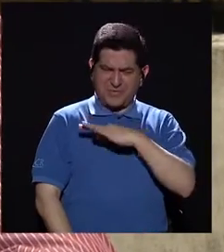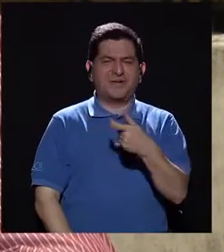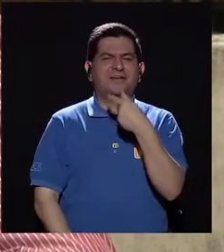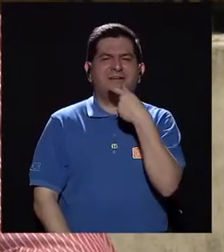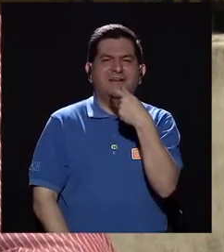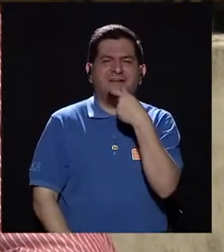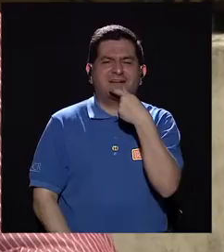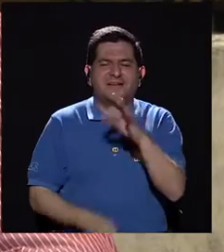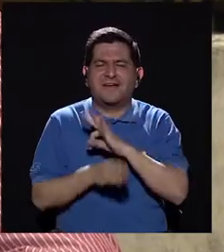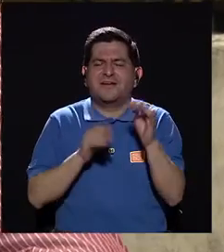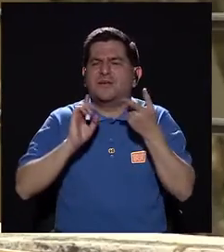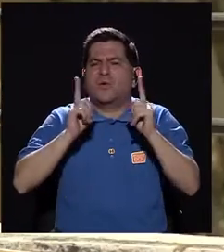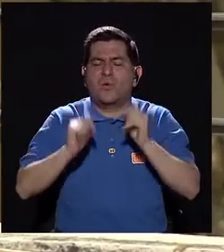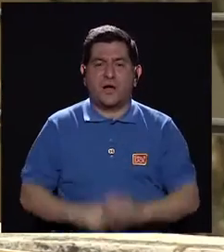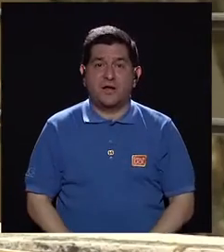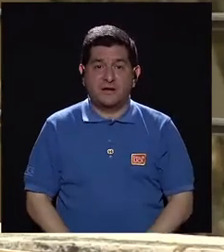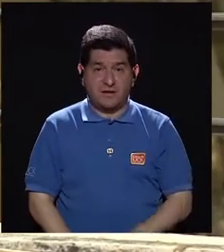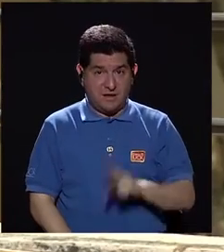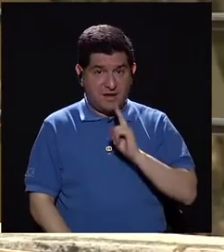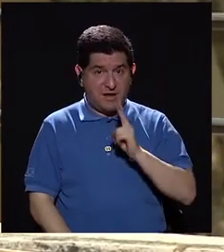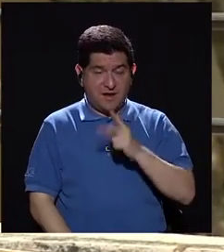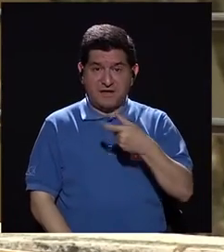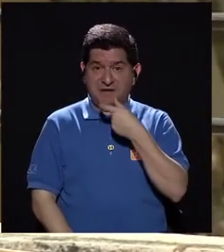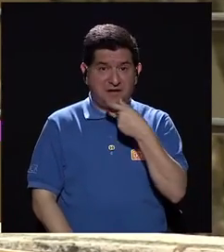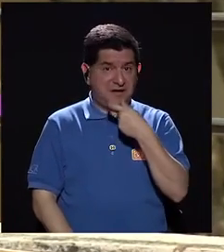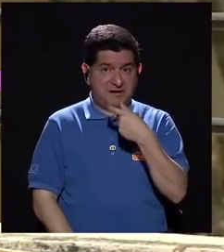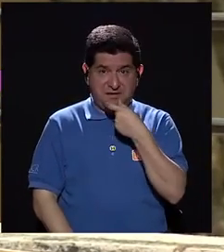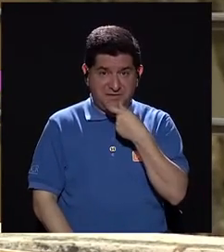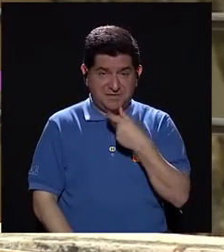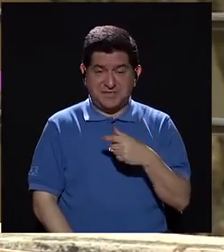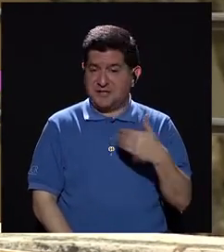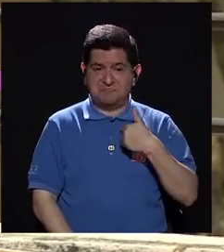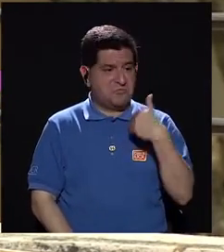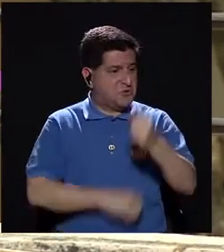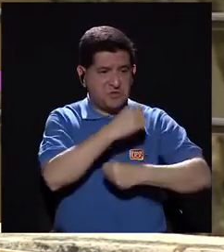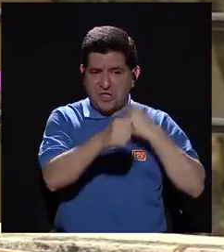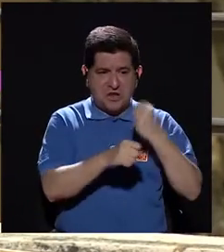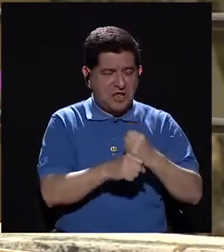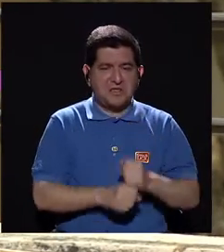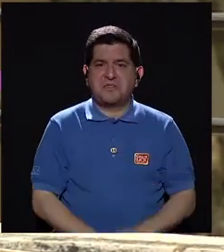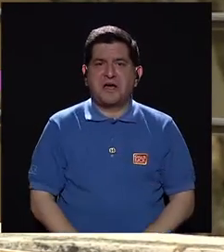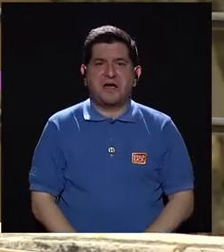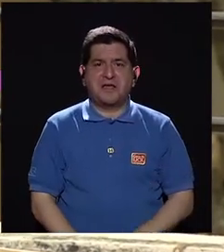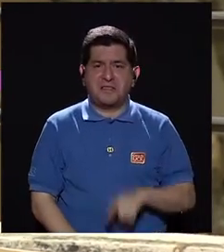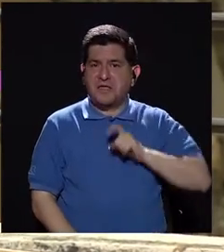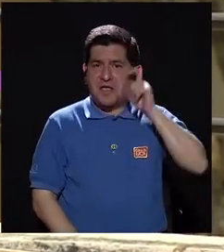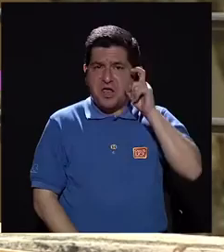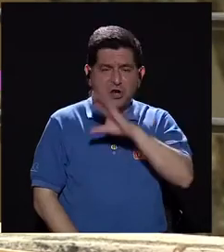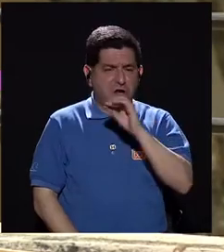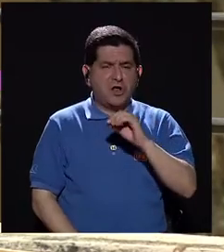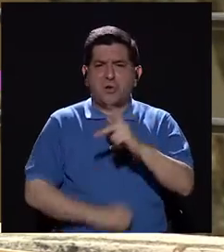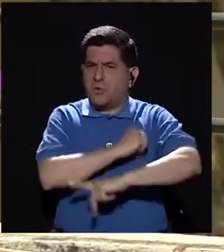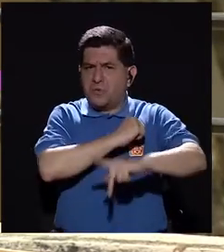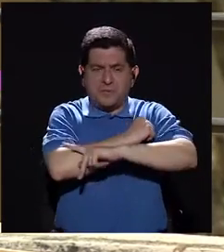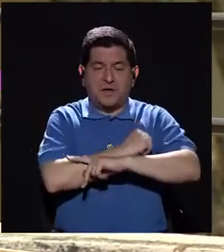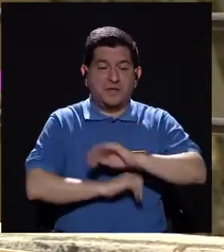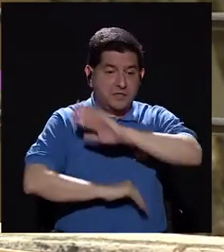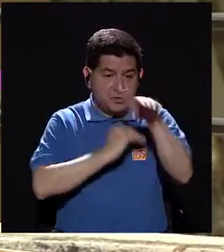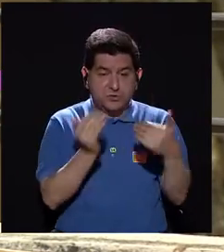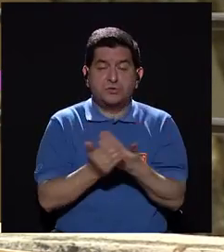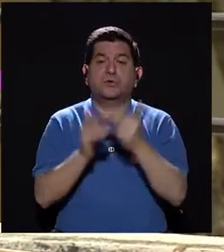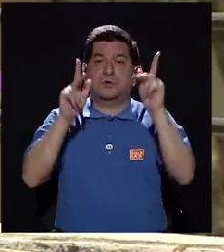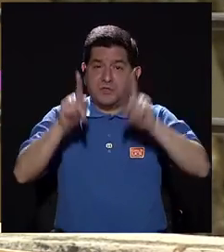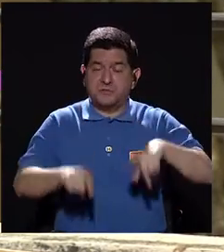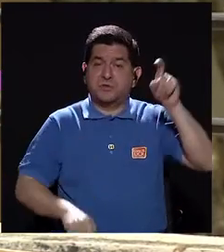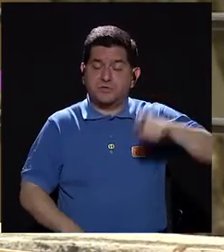beneficiadas de la risoterapia? Bueno, en realidad la risa no tiene edad, no tiene sexo, no tiene nacionalidad. Todos necesitamos reír.